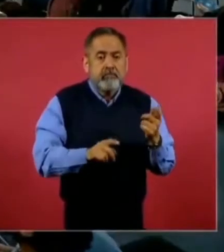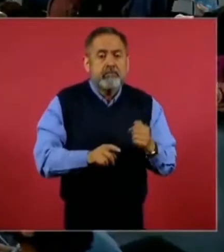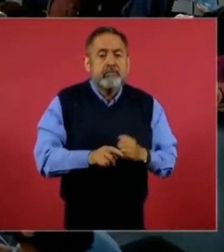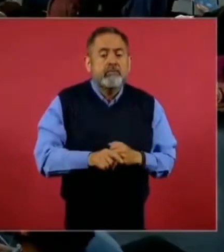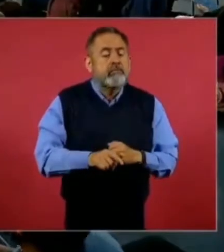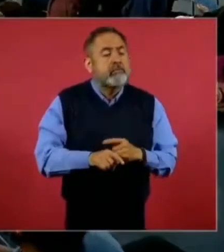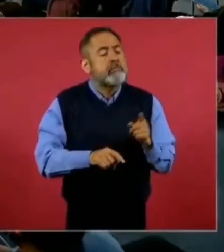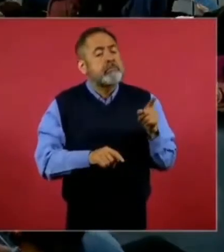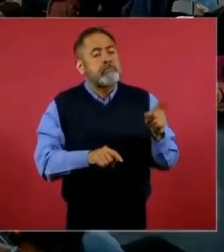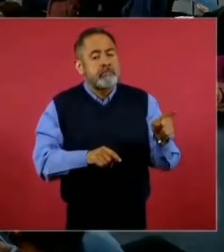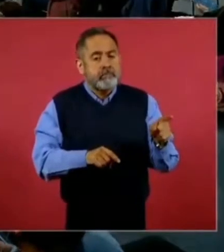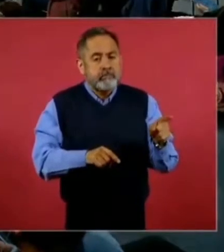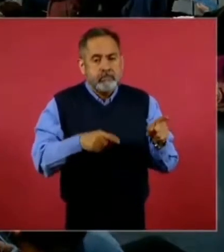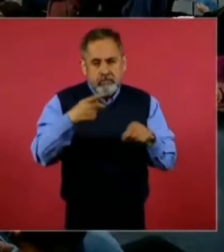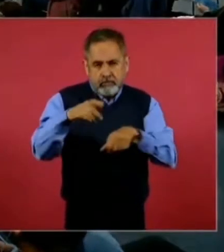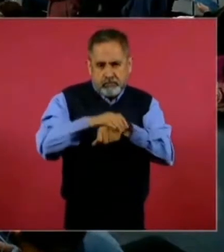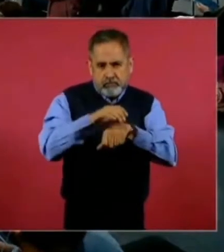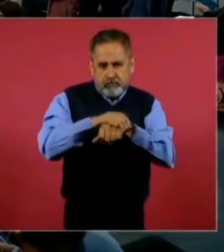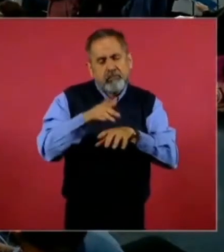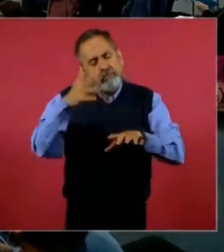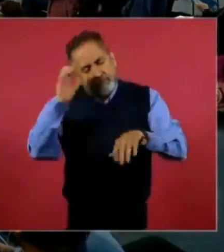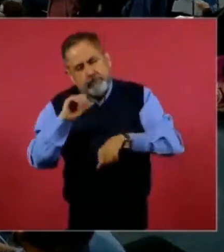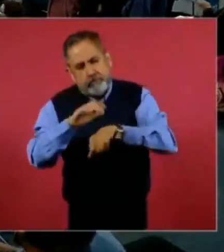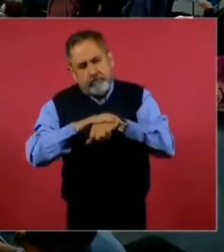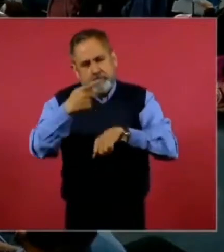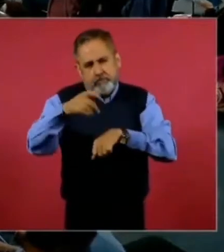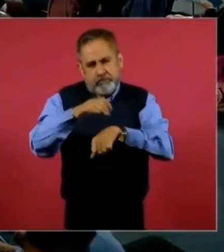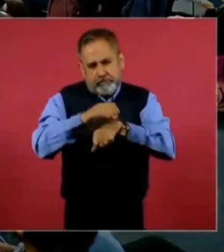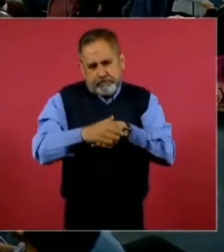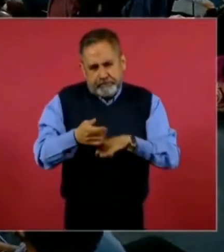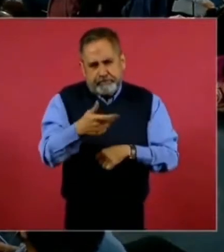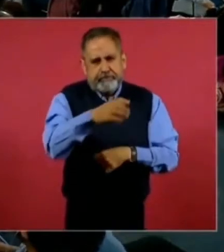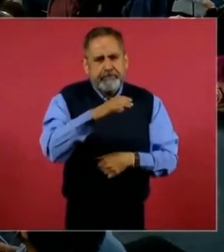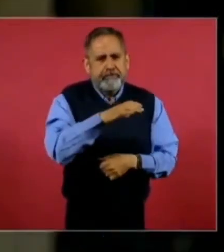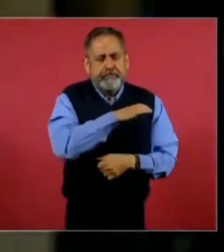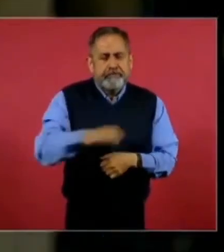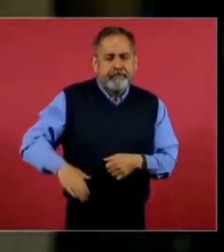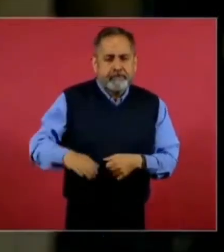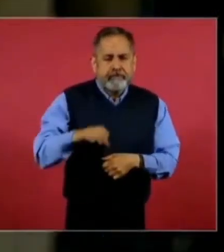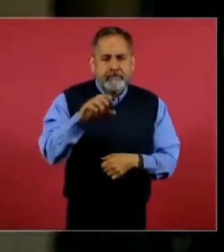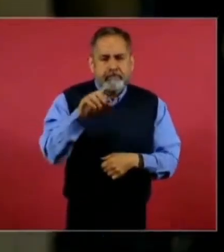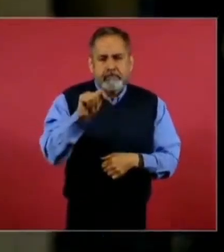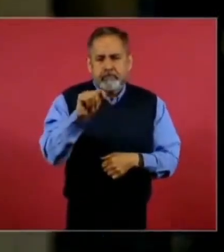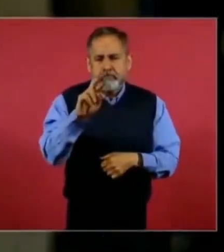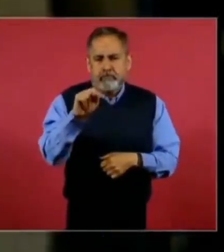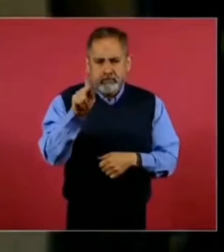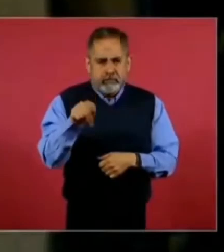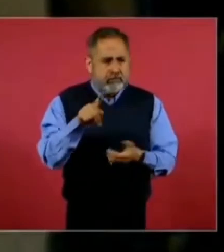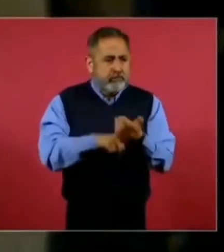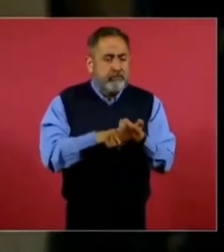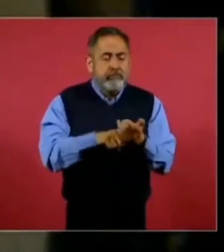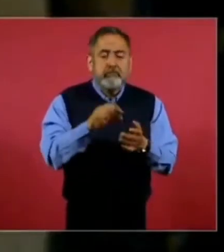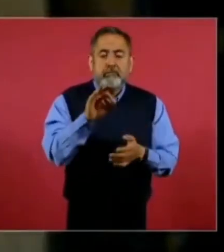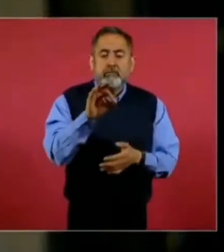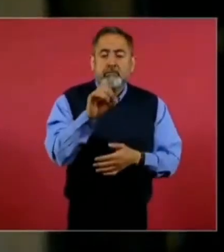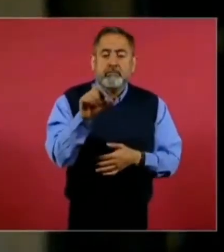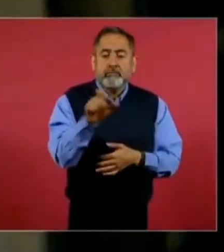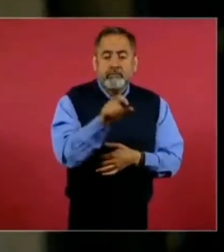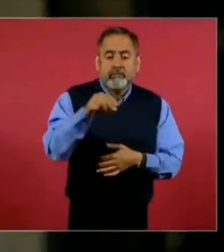entrevista que da su amigo, bueno, al que usted llama su amigo, el candidato Donald Trump, a Fox News, le dice,